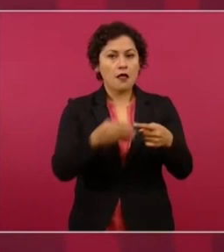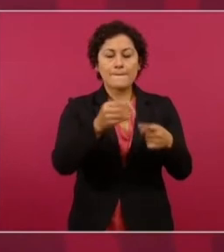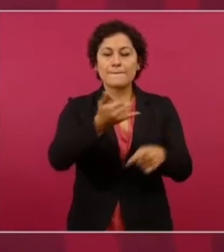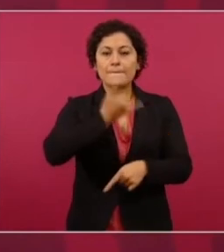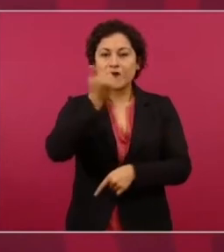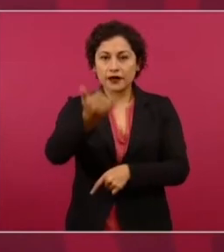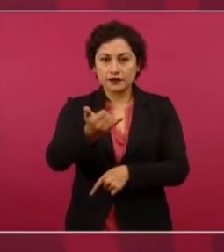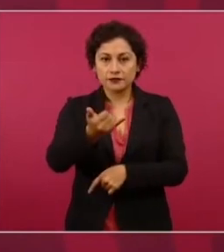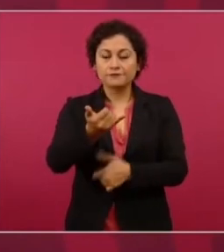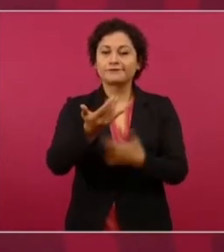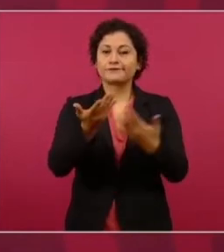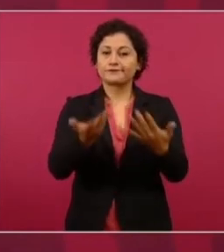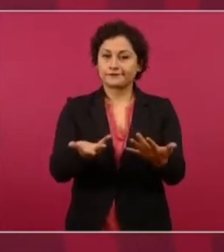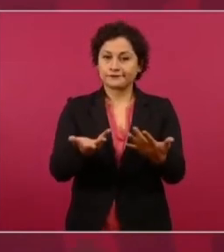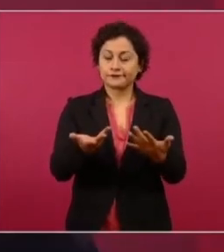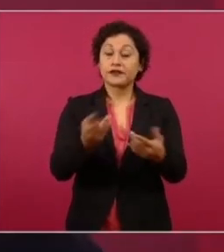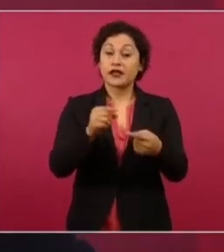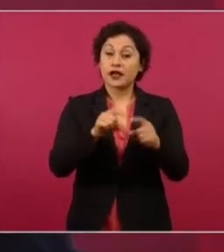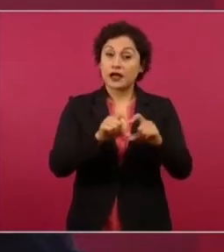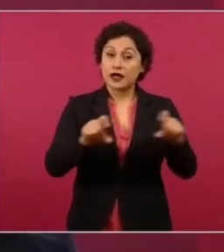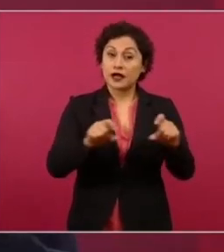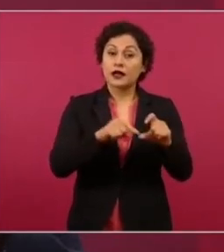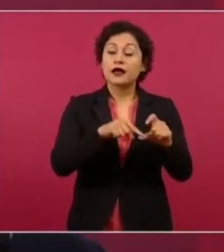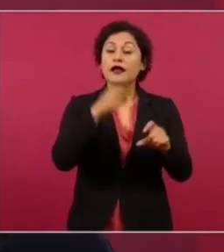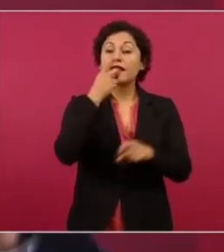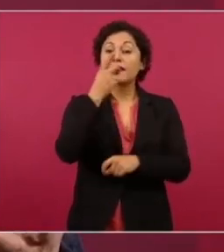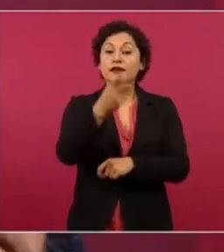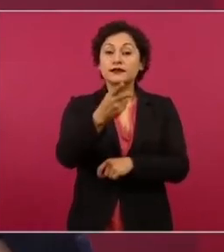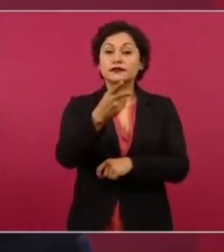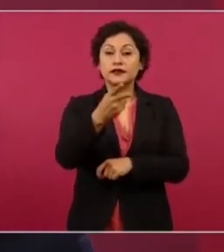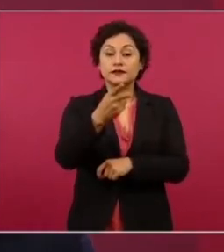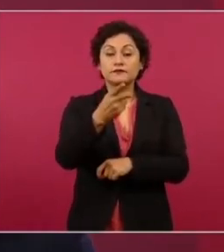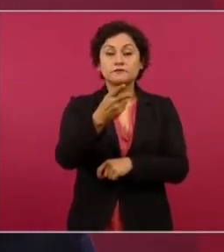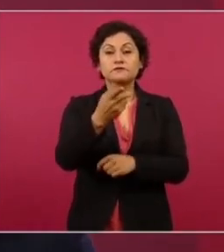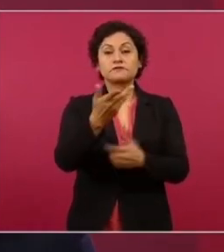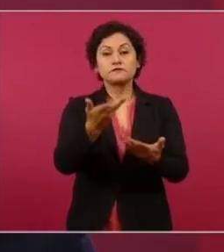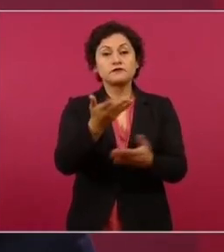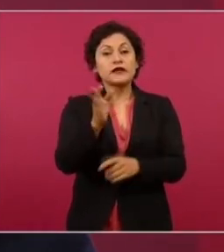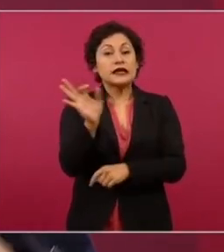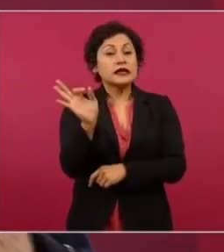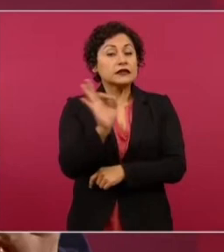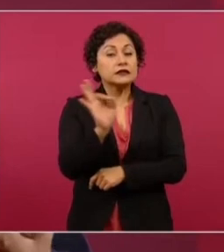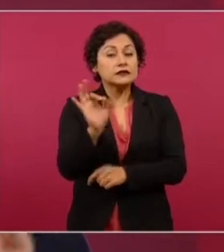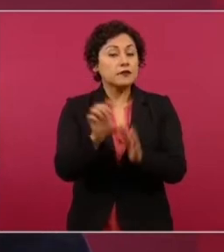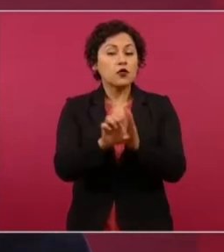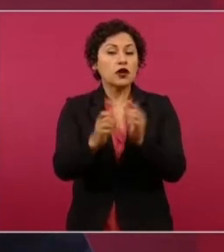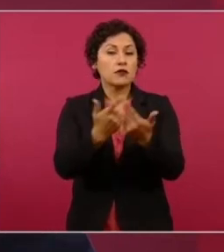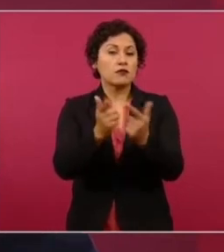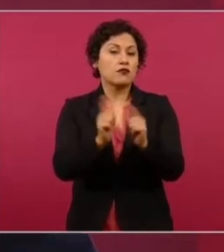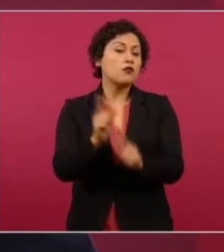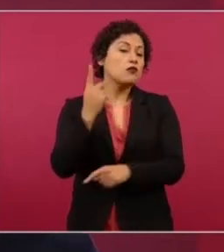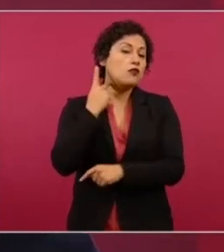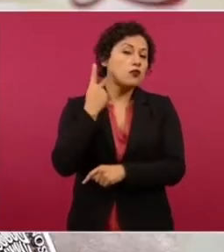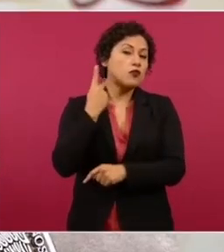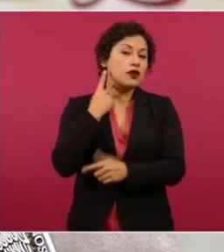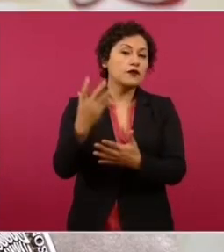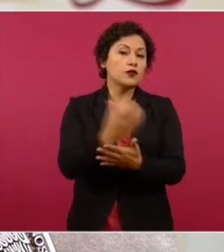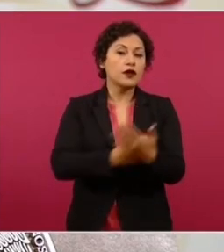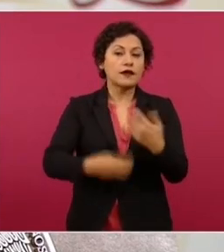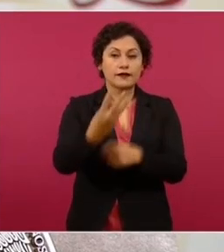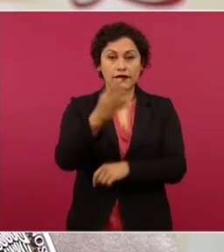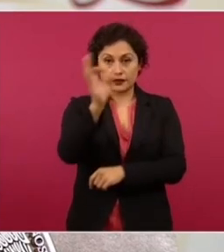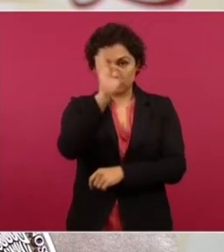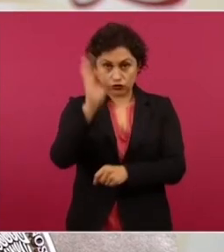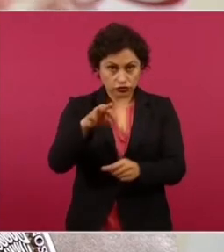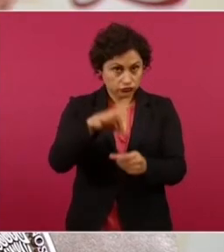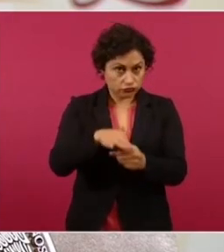consiste en que adicionalmente u optativamente si no tenían el 3% de la votación